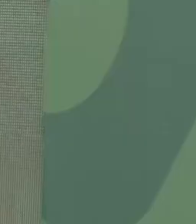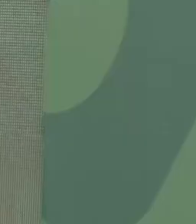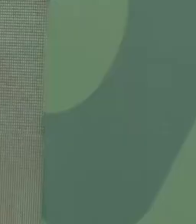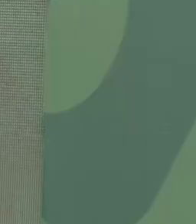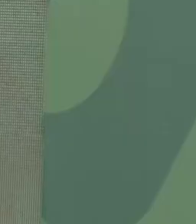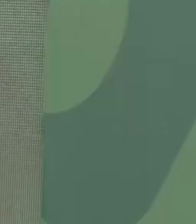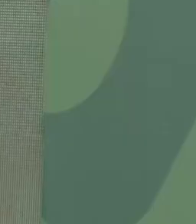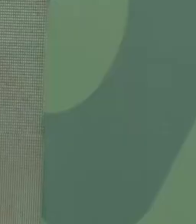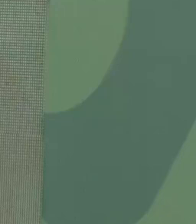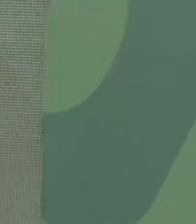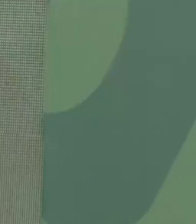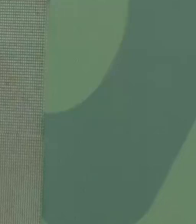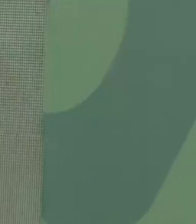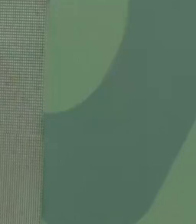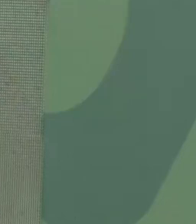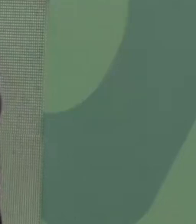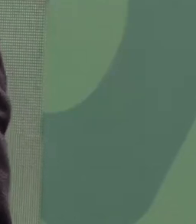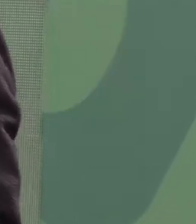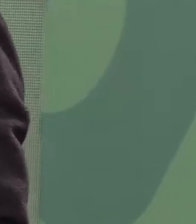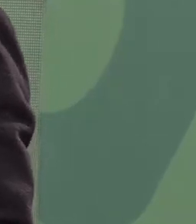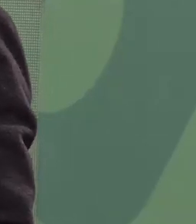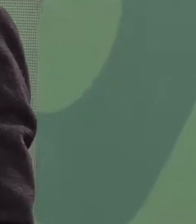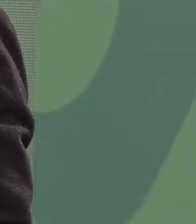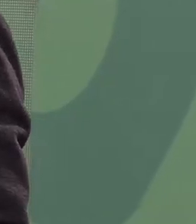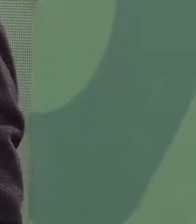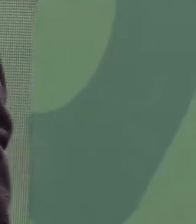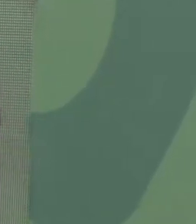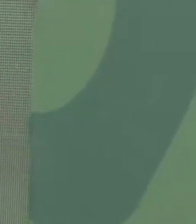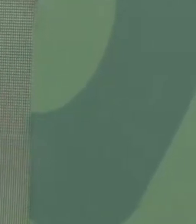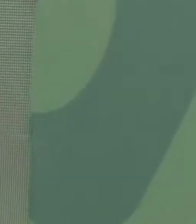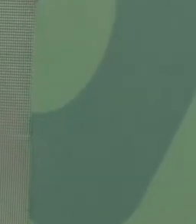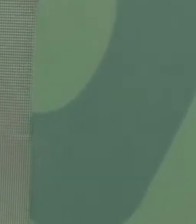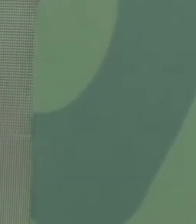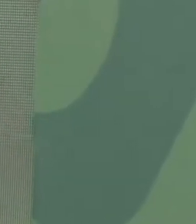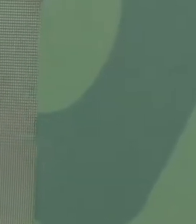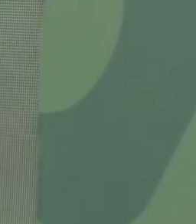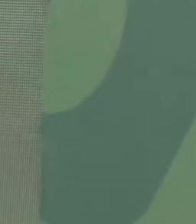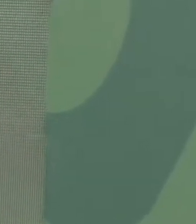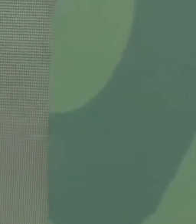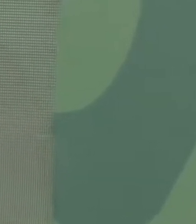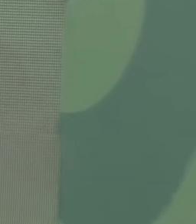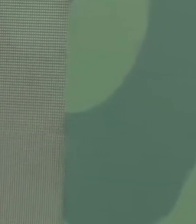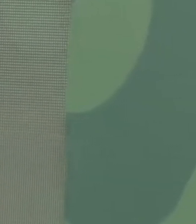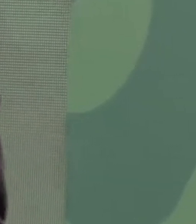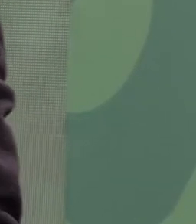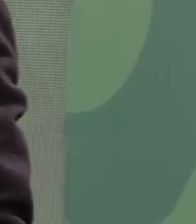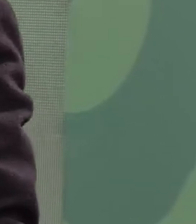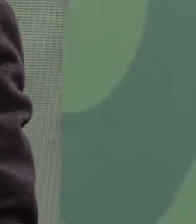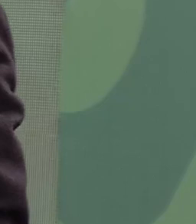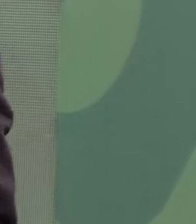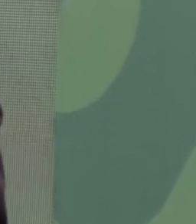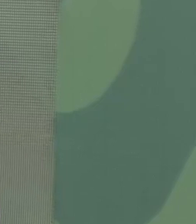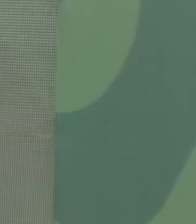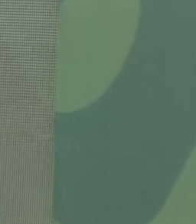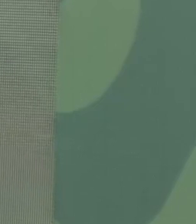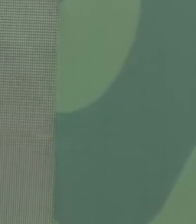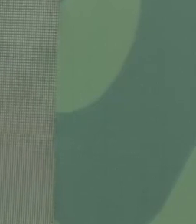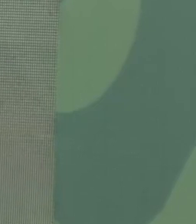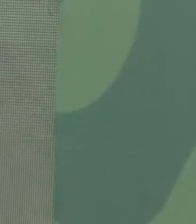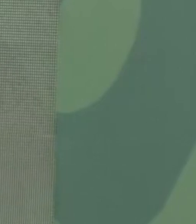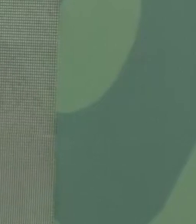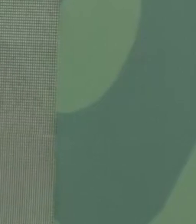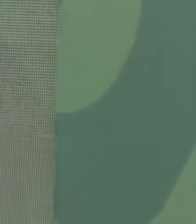y si la verdad me da mucho orgullo ser de Tepetitán Macuspana